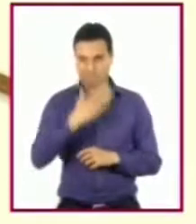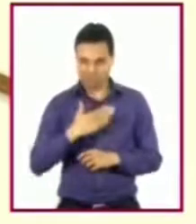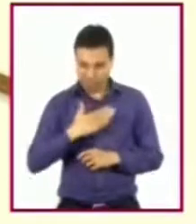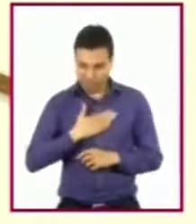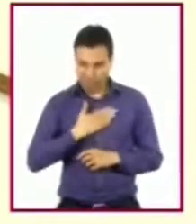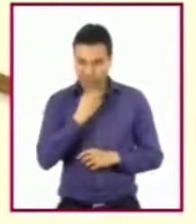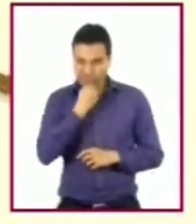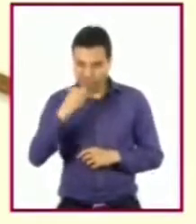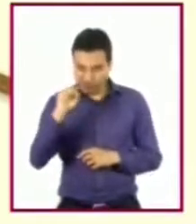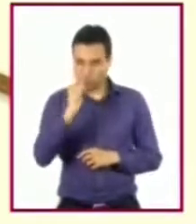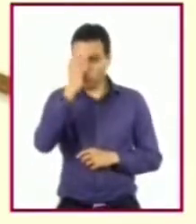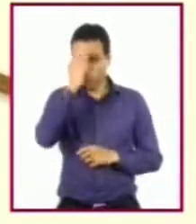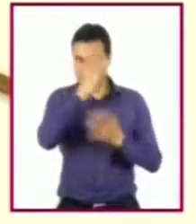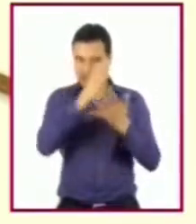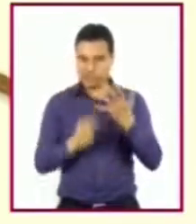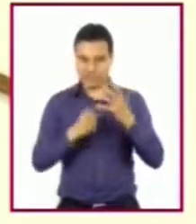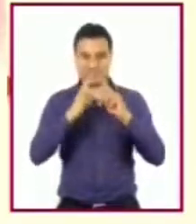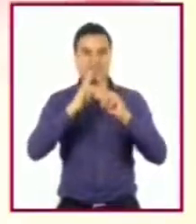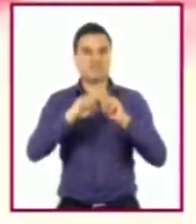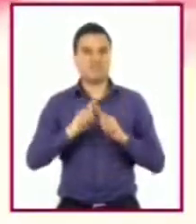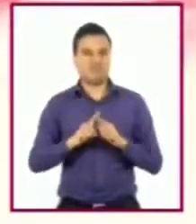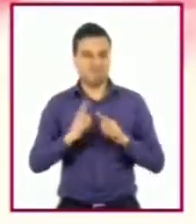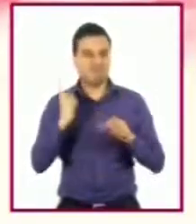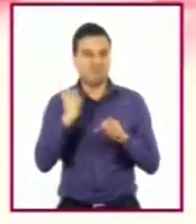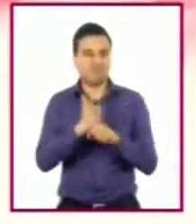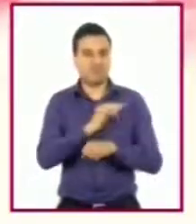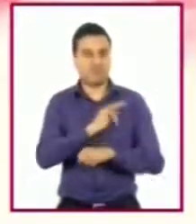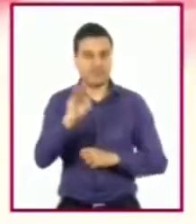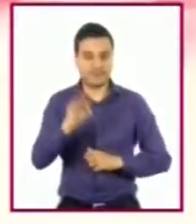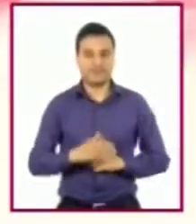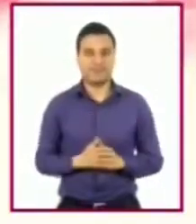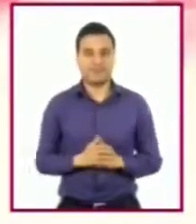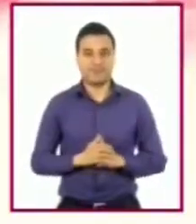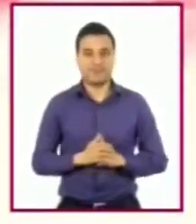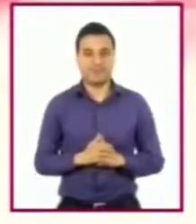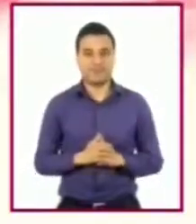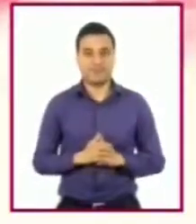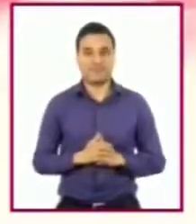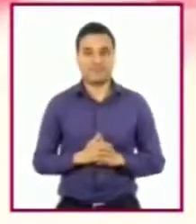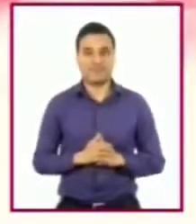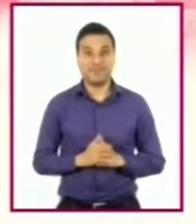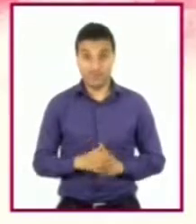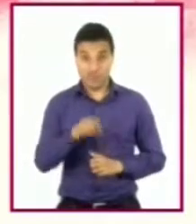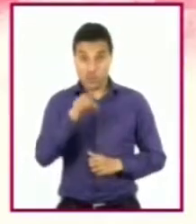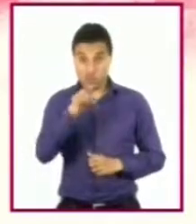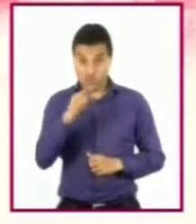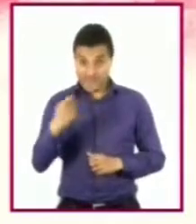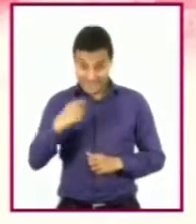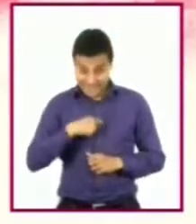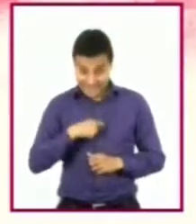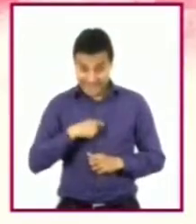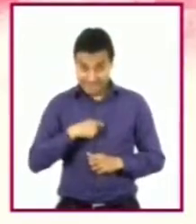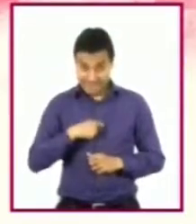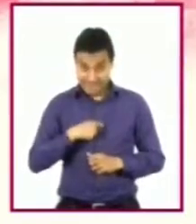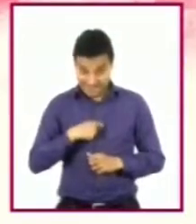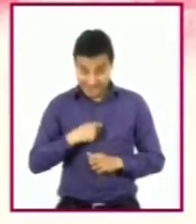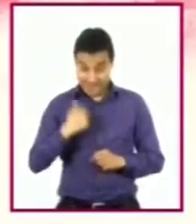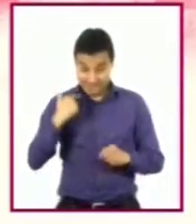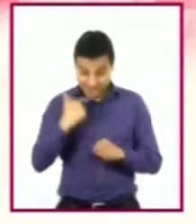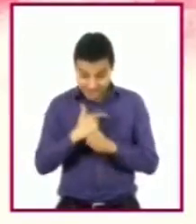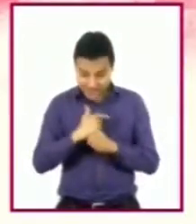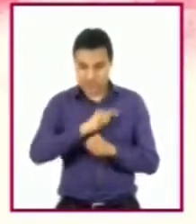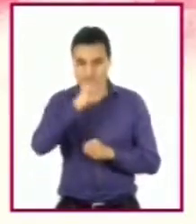conocimientos y talentos que definen su identidad. Descubrir su identidad les permitirá identificar sus